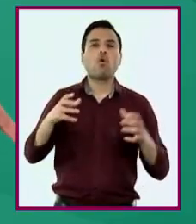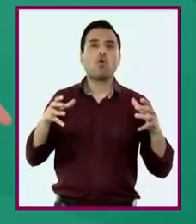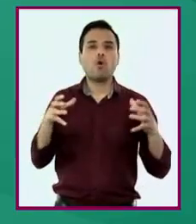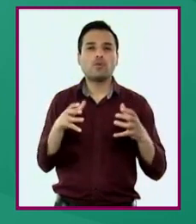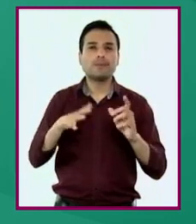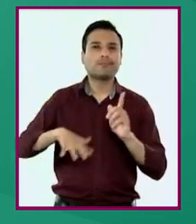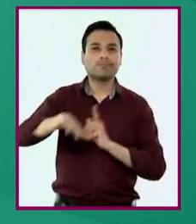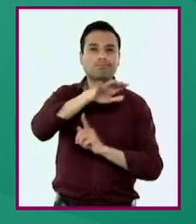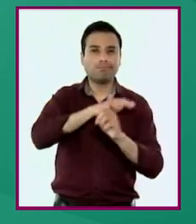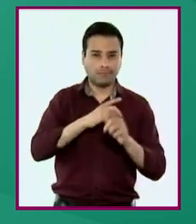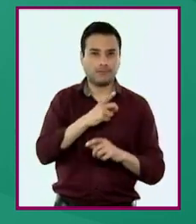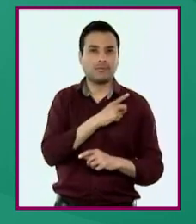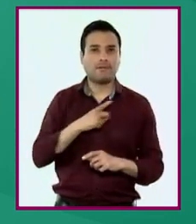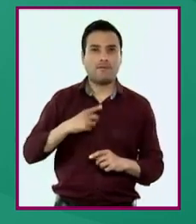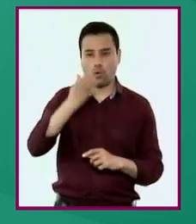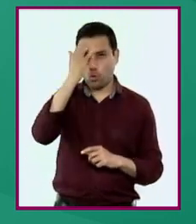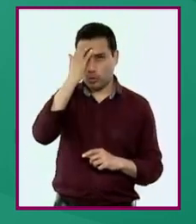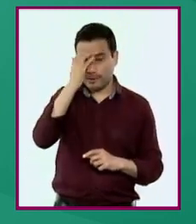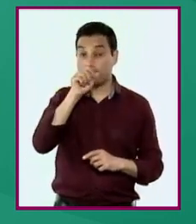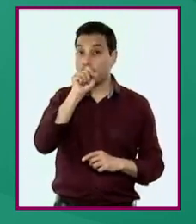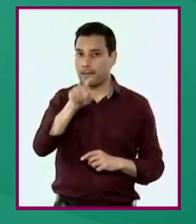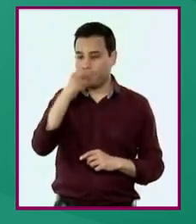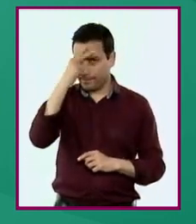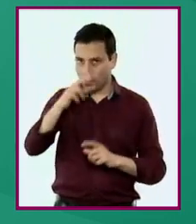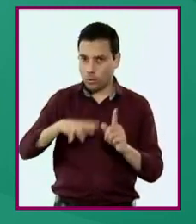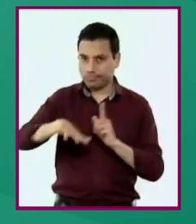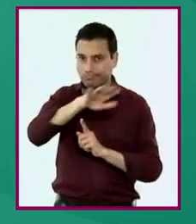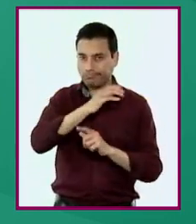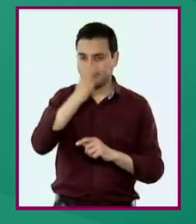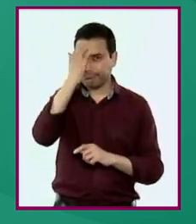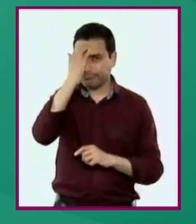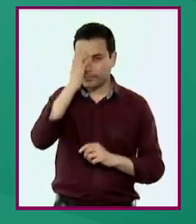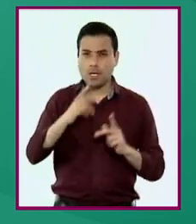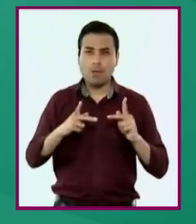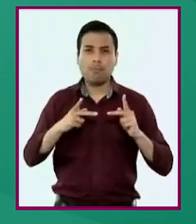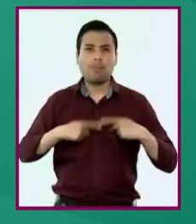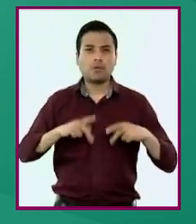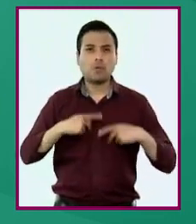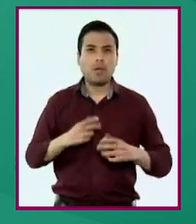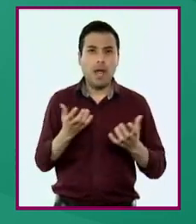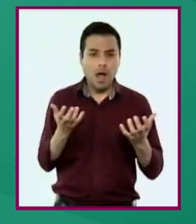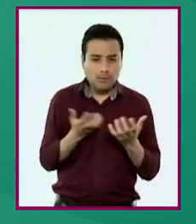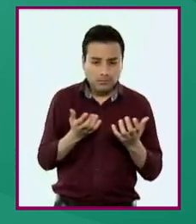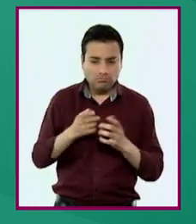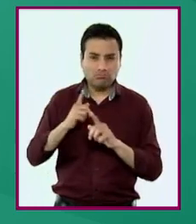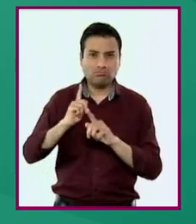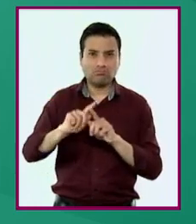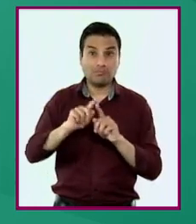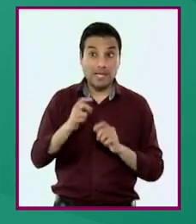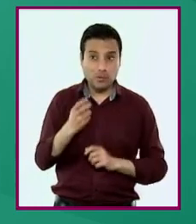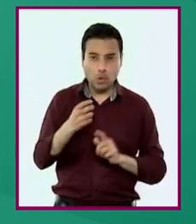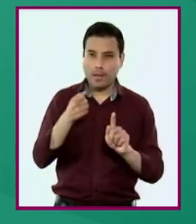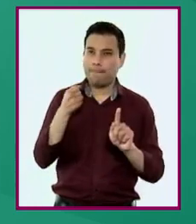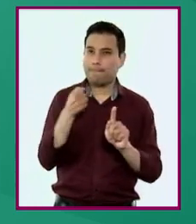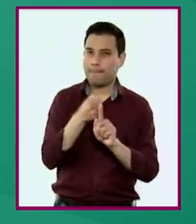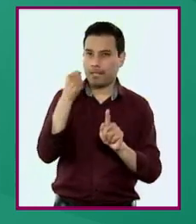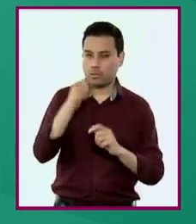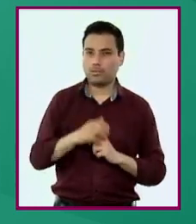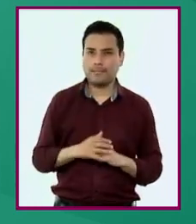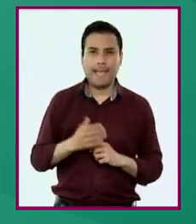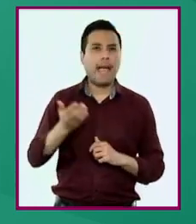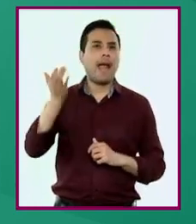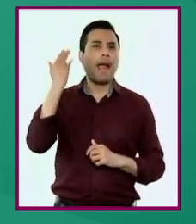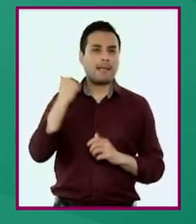diferentes comunidades y regiones del país, el impacto en la vida cotidiana de las personas y las familias,